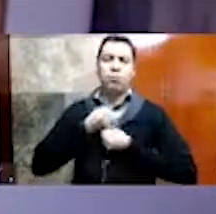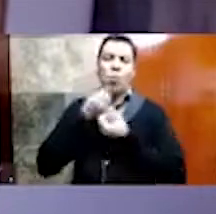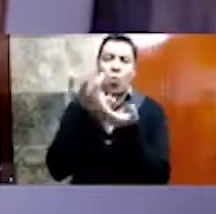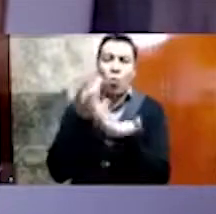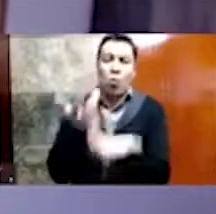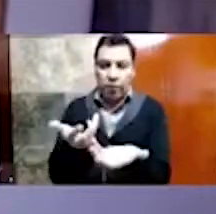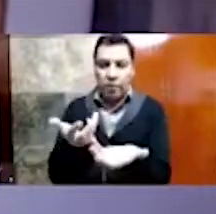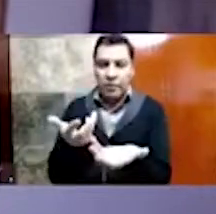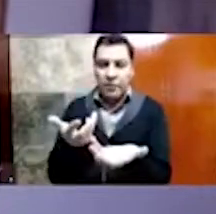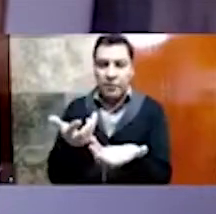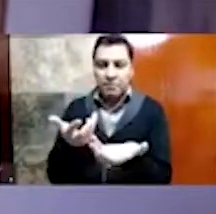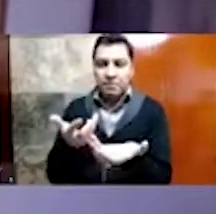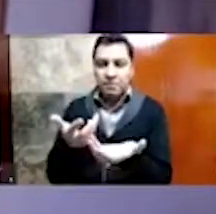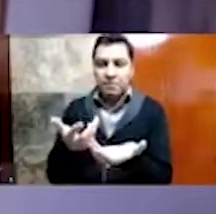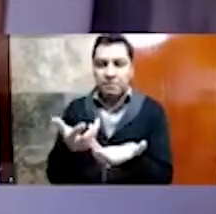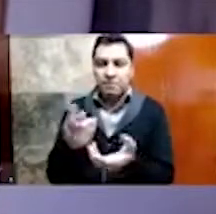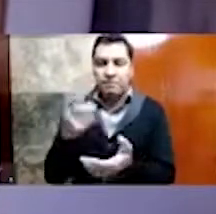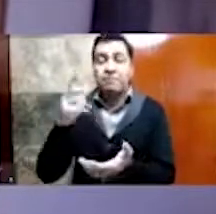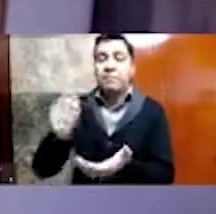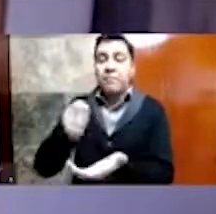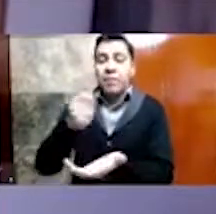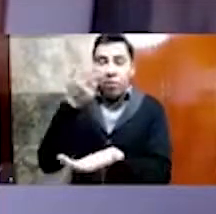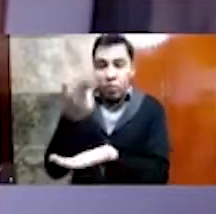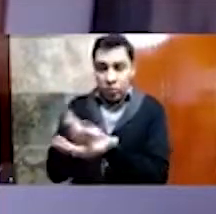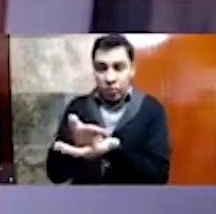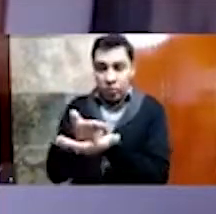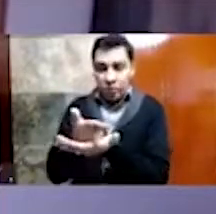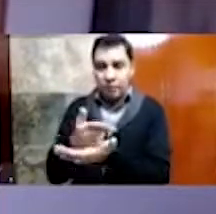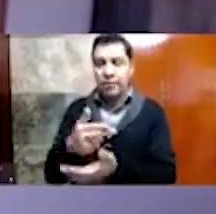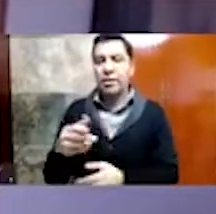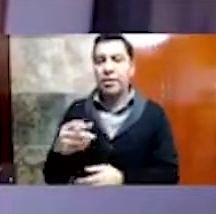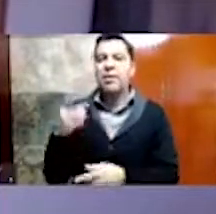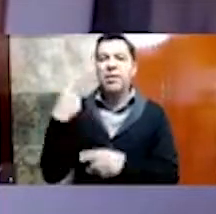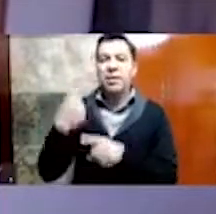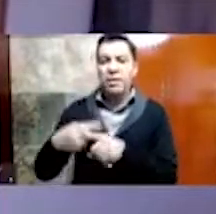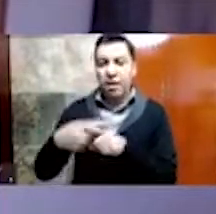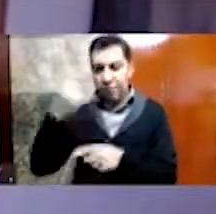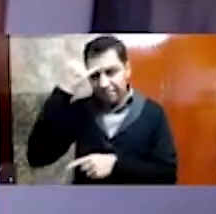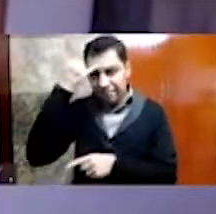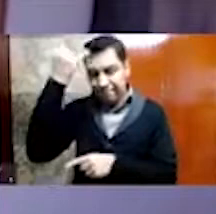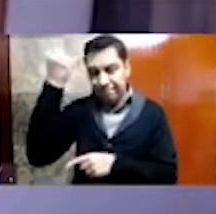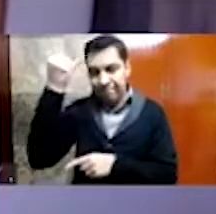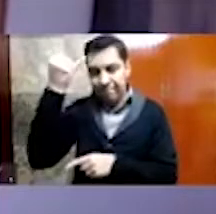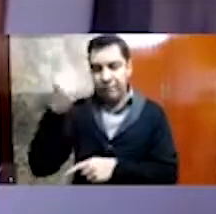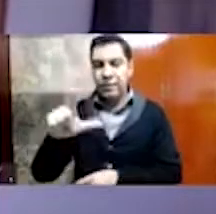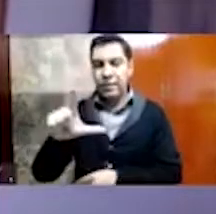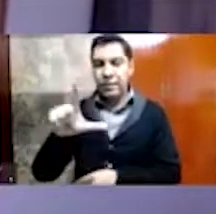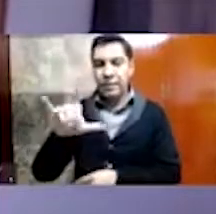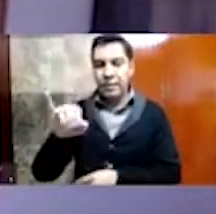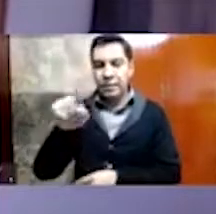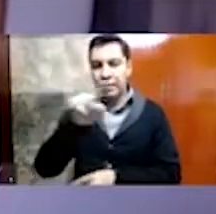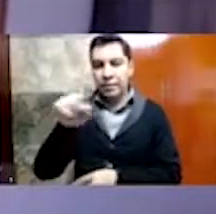aliento, Tercera Tenochtitlan, de Eduardo Lizalde, sobre el hecho que estamos conmemorando.